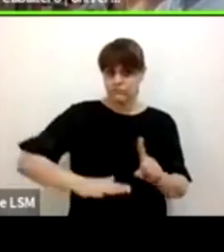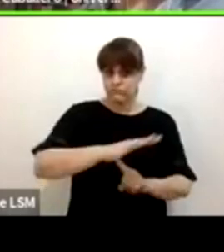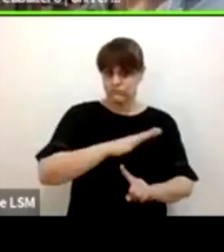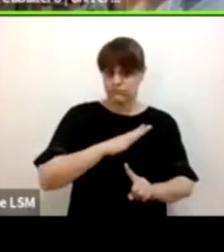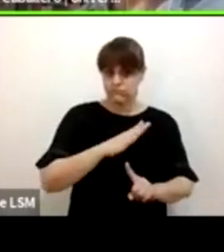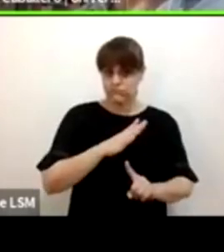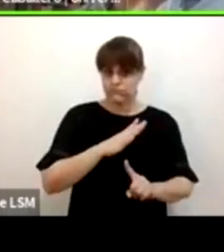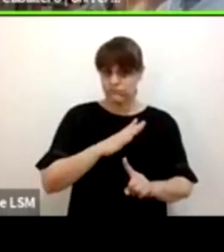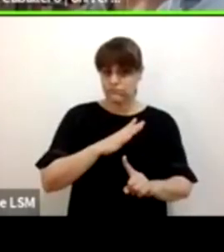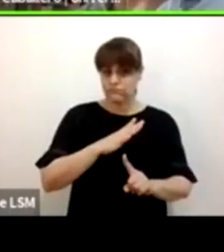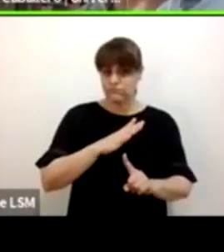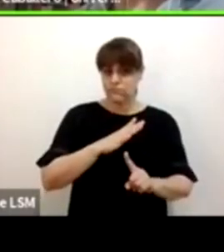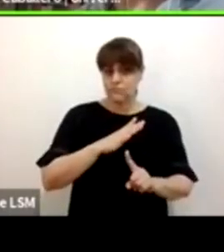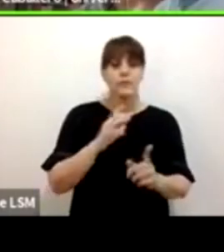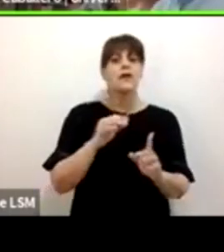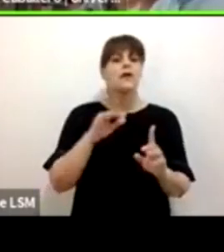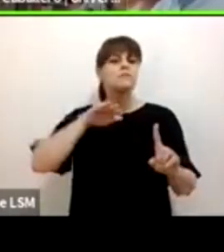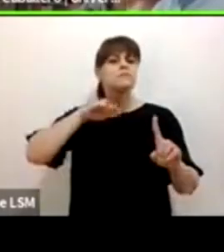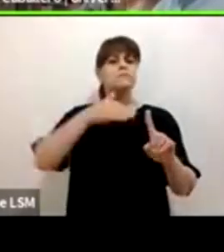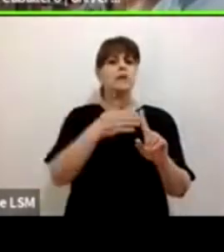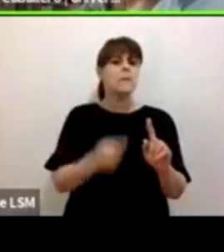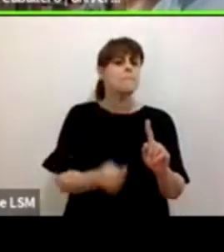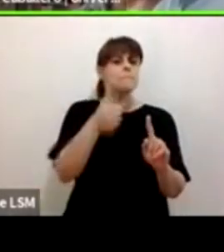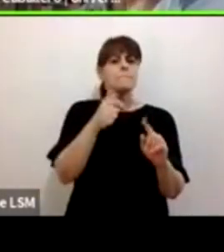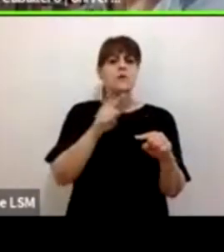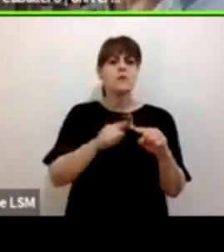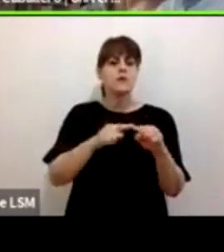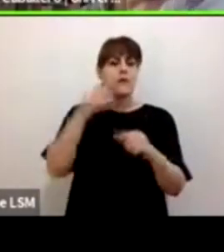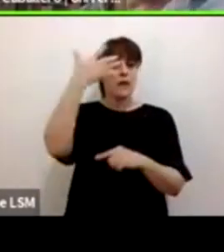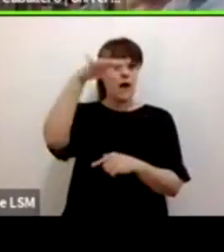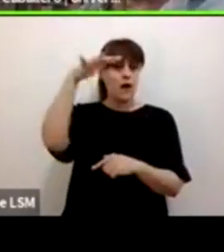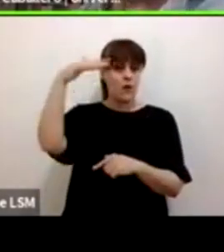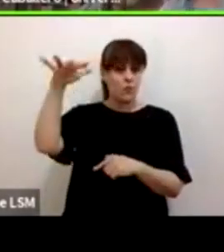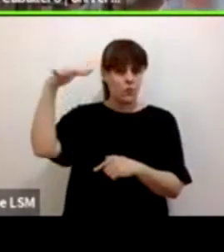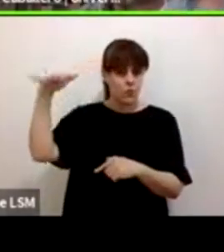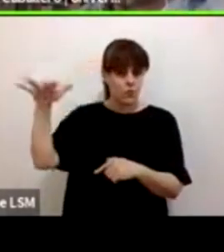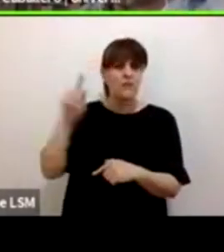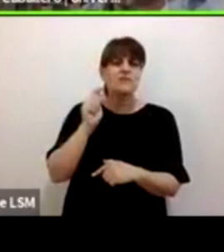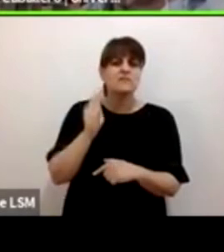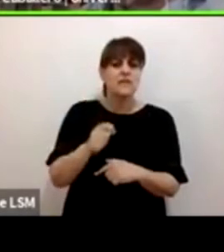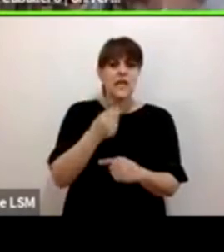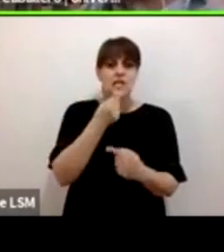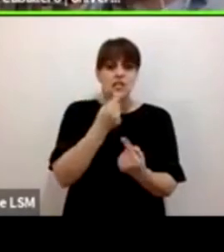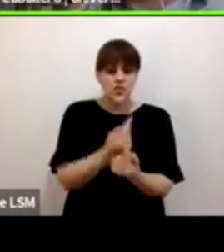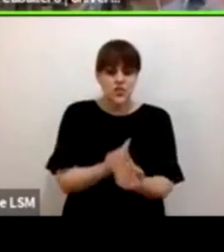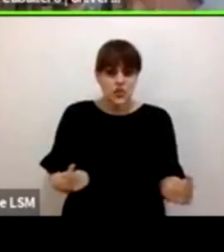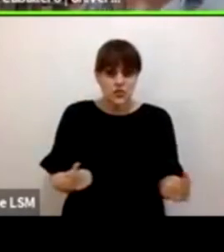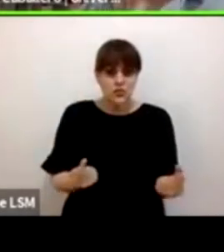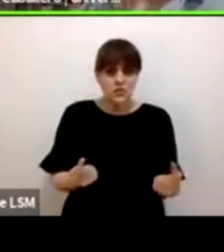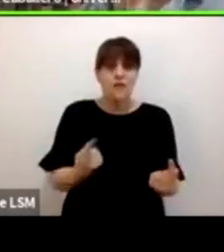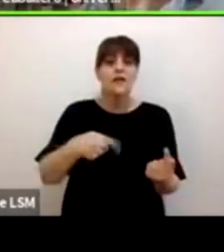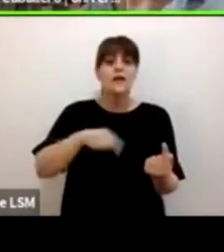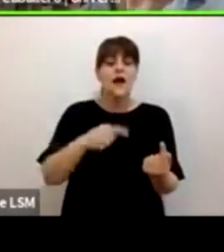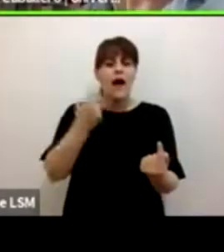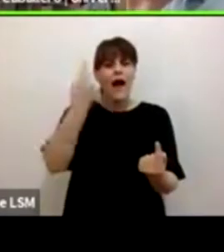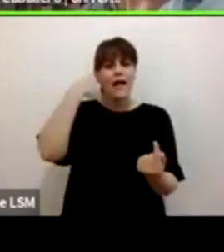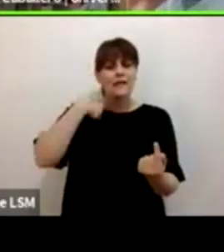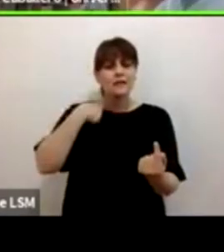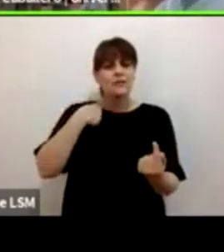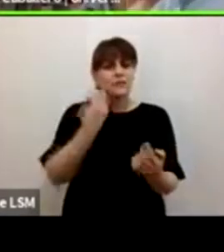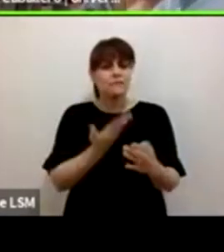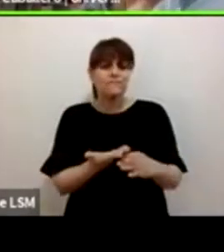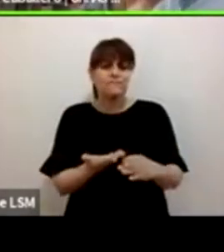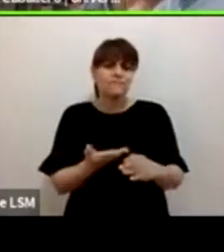construcción adultocéntrica y que implica que los niños tengan, digamos, esa tensión toda la vida